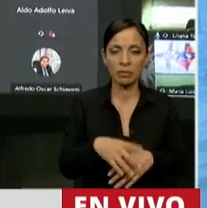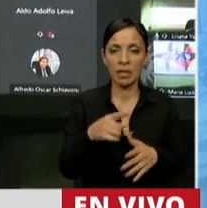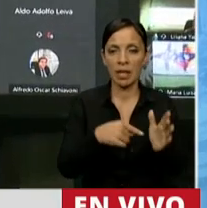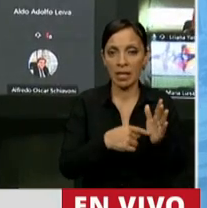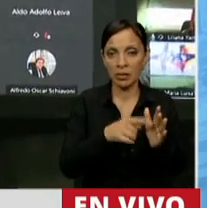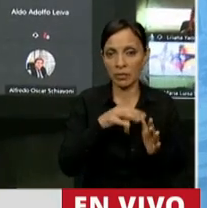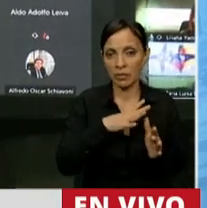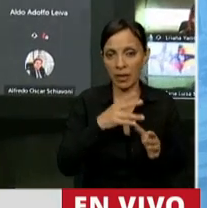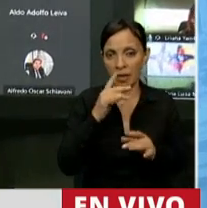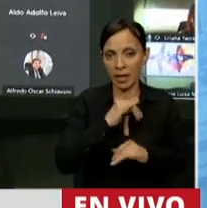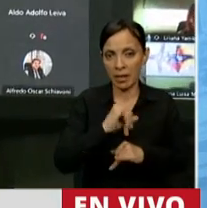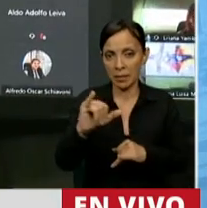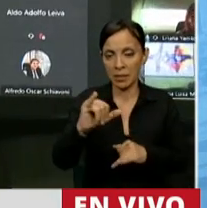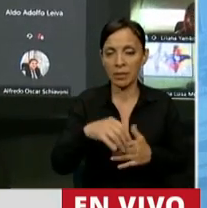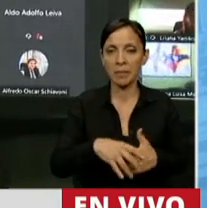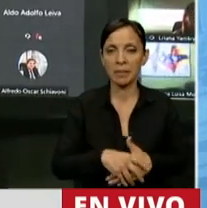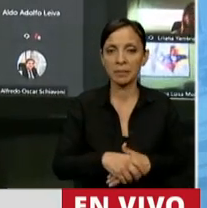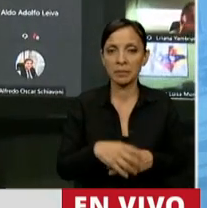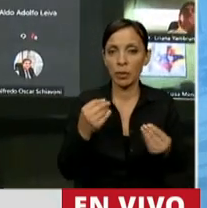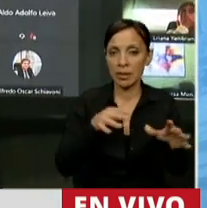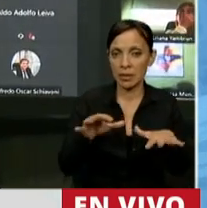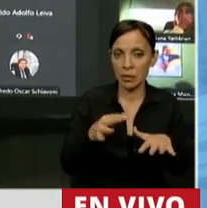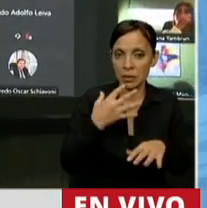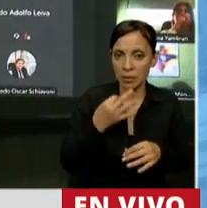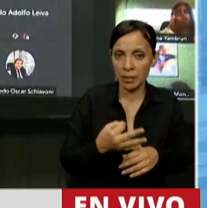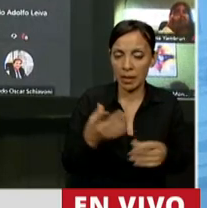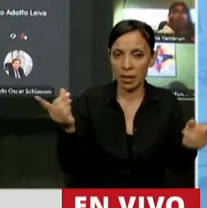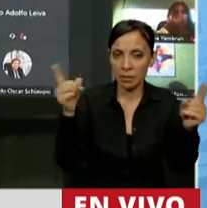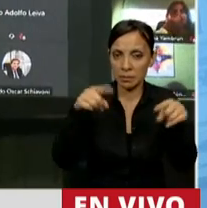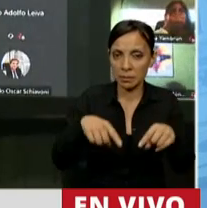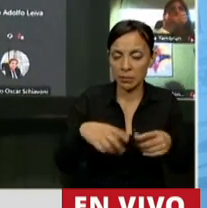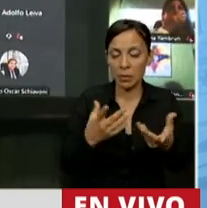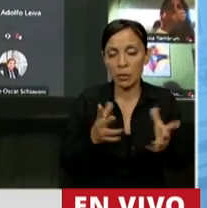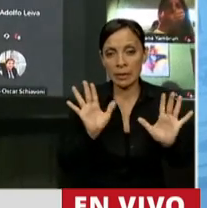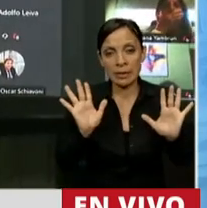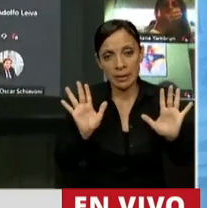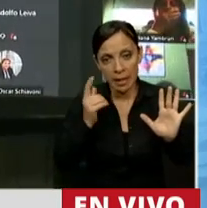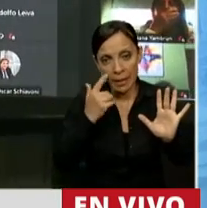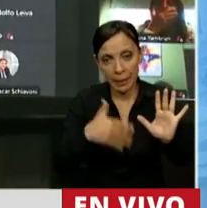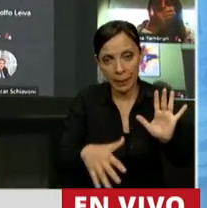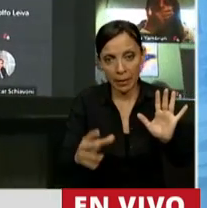que recordarlo, en qué situación estamos acá, que estamos de vuelta con todas las reservas del caso. Pero,